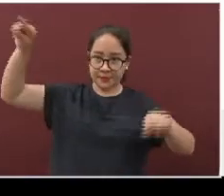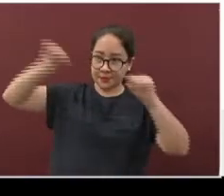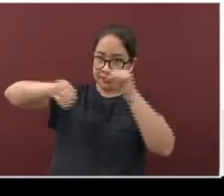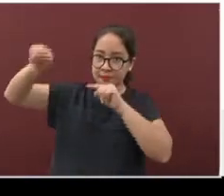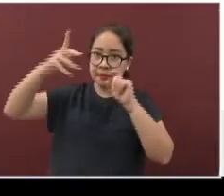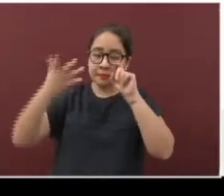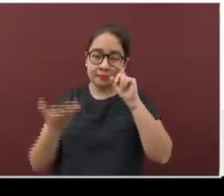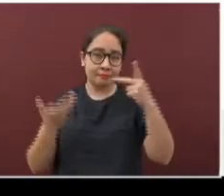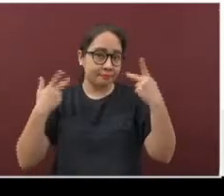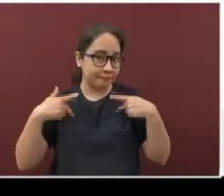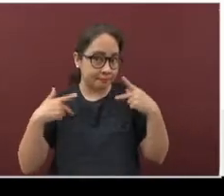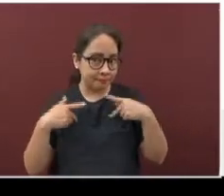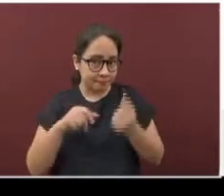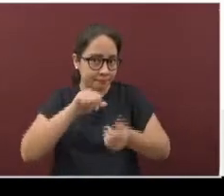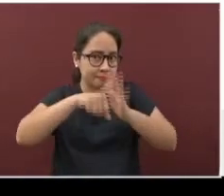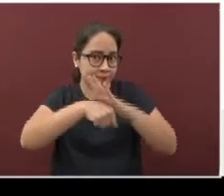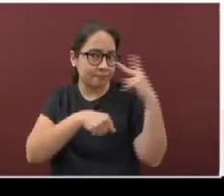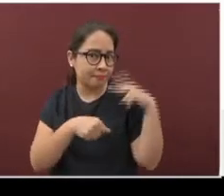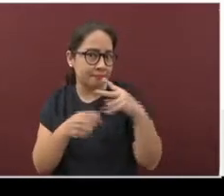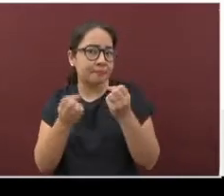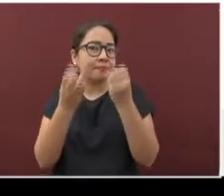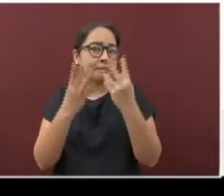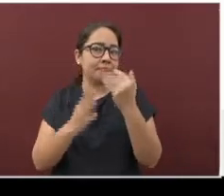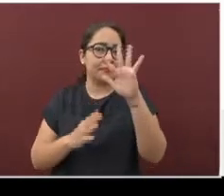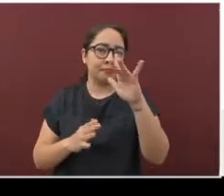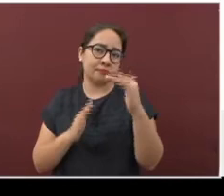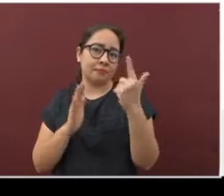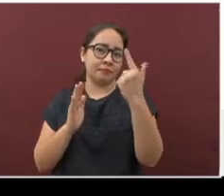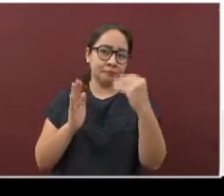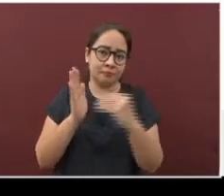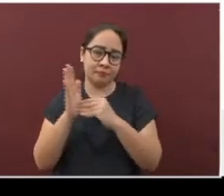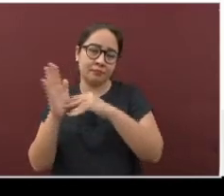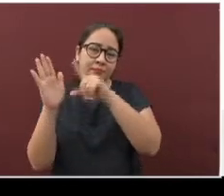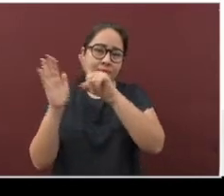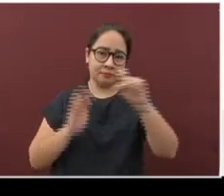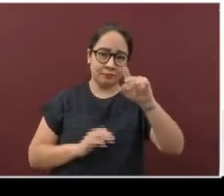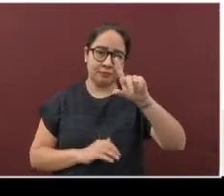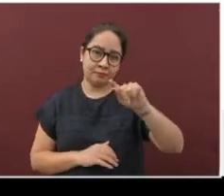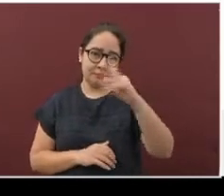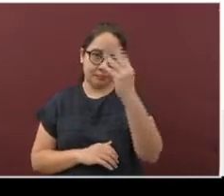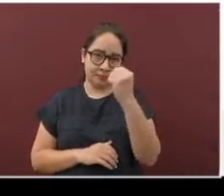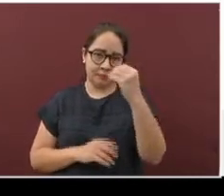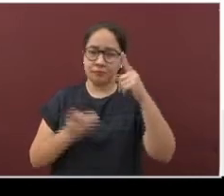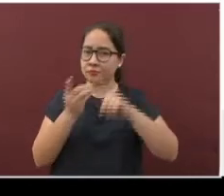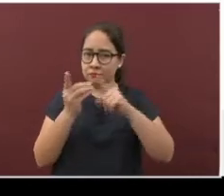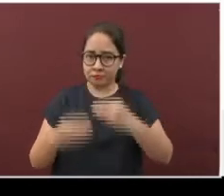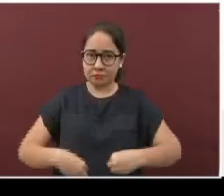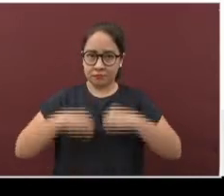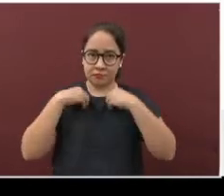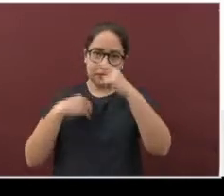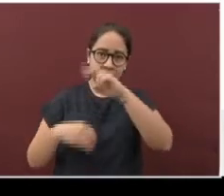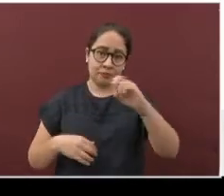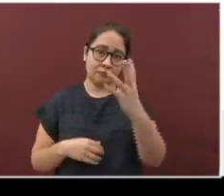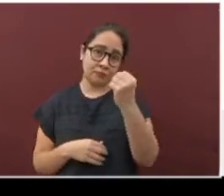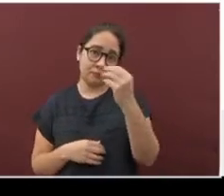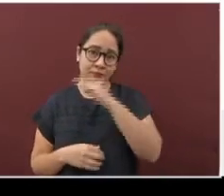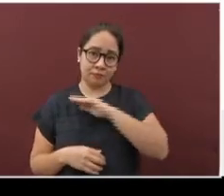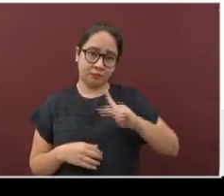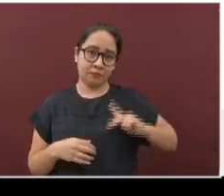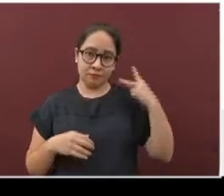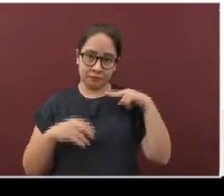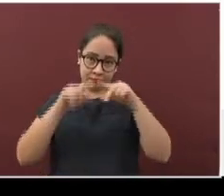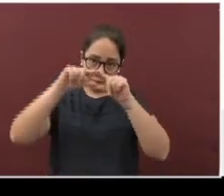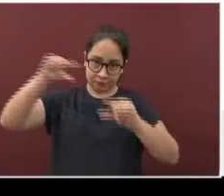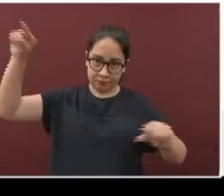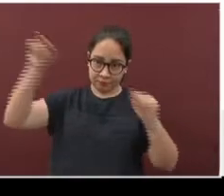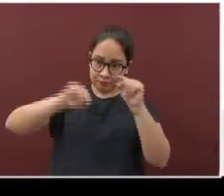los casos positivos ahora suman 51.179 residentes en 209 municipios de norte a sur